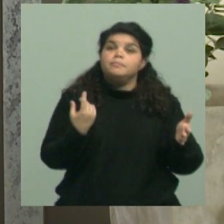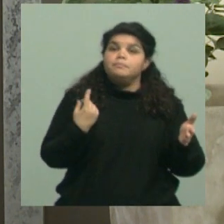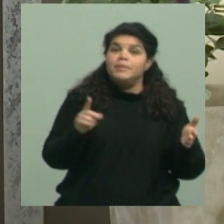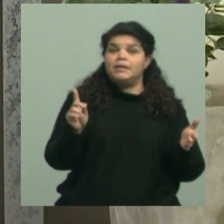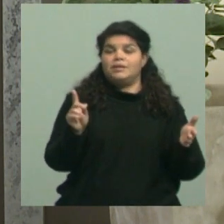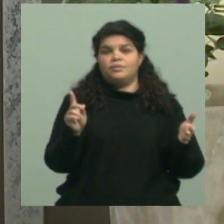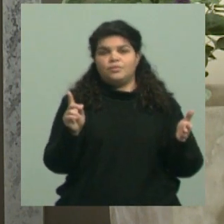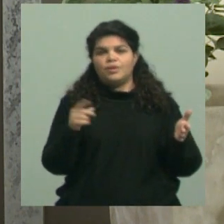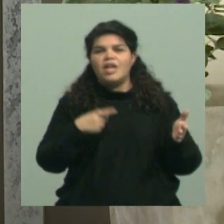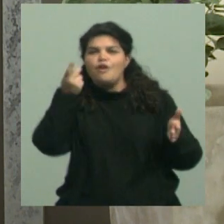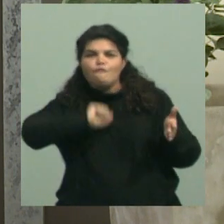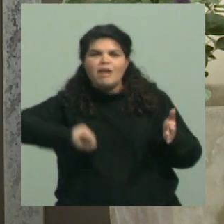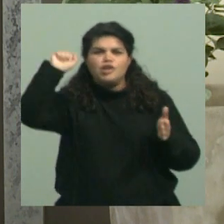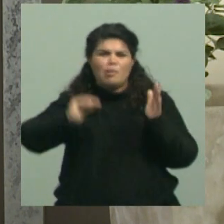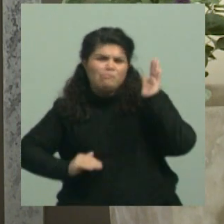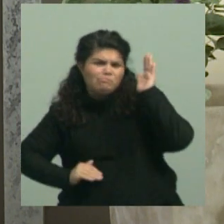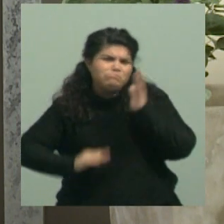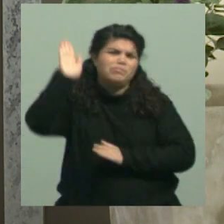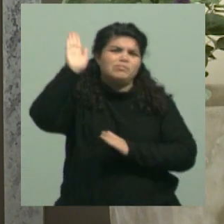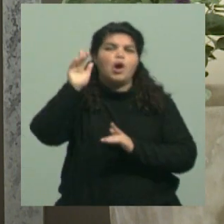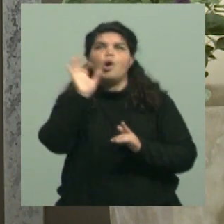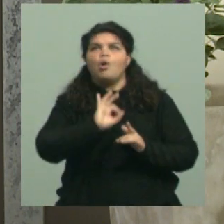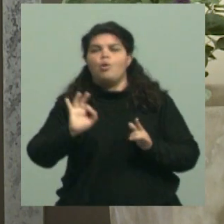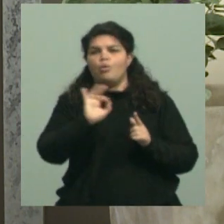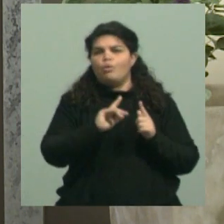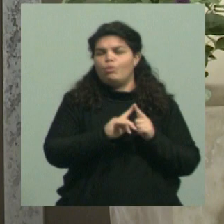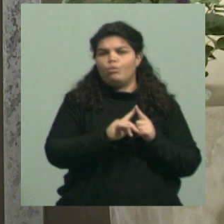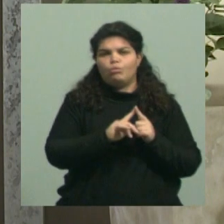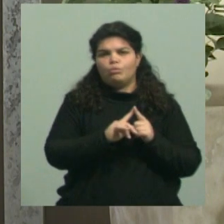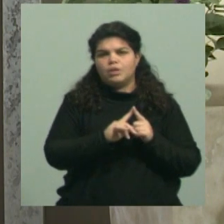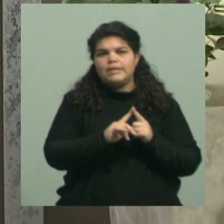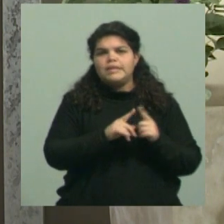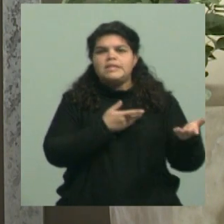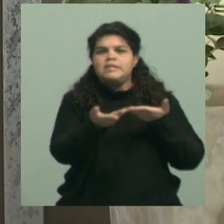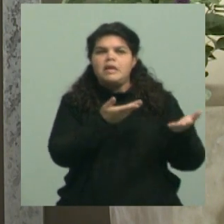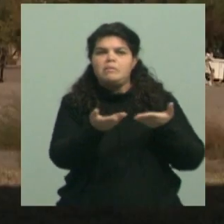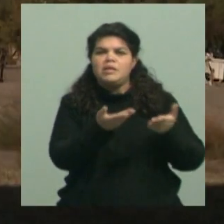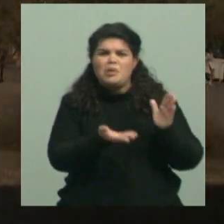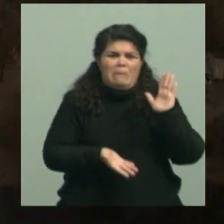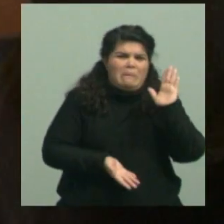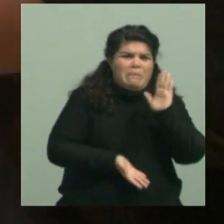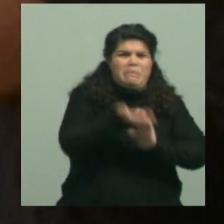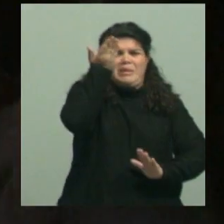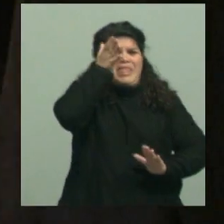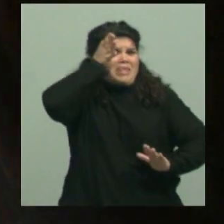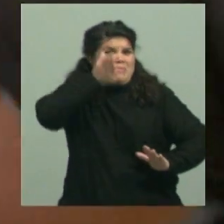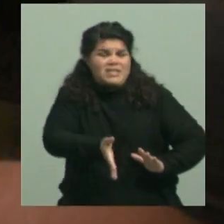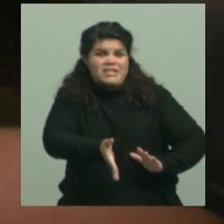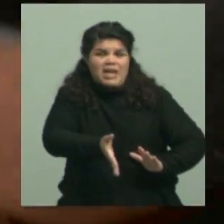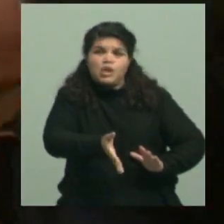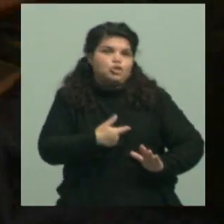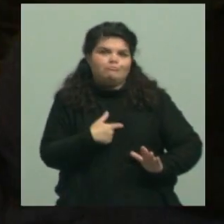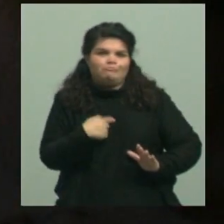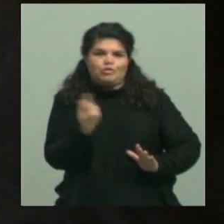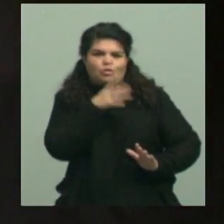no se dispare la inflación o que no haya un incremento de tarifas tan elevado que no nos permita atender